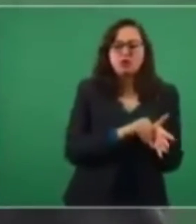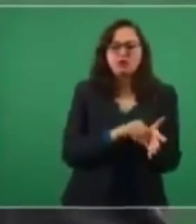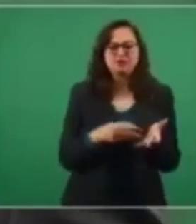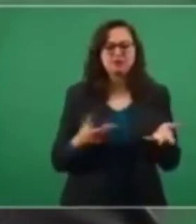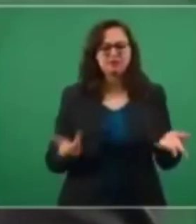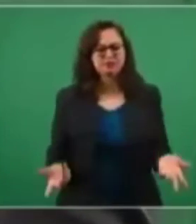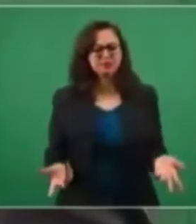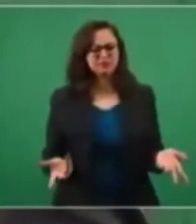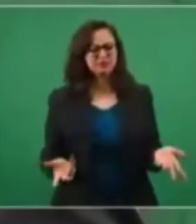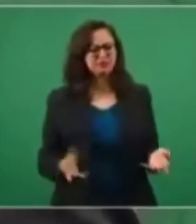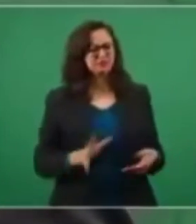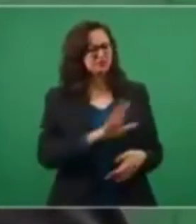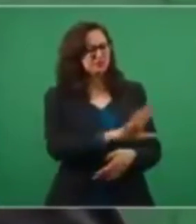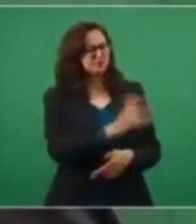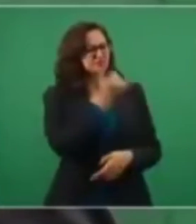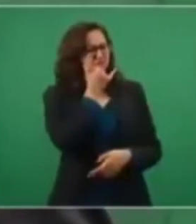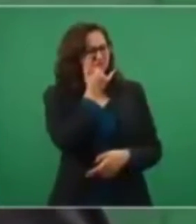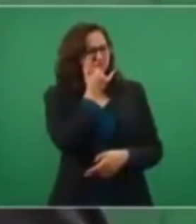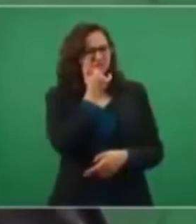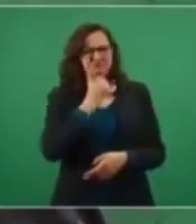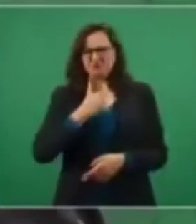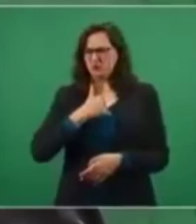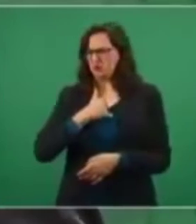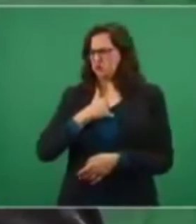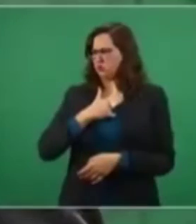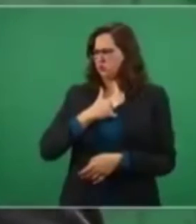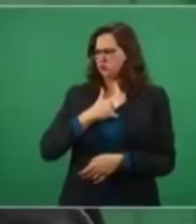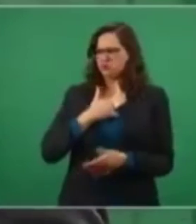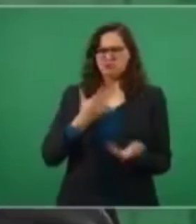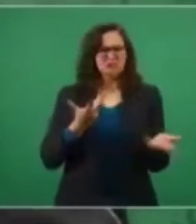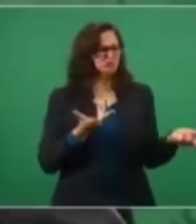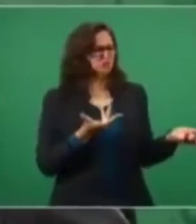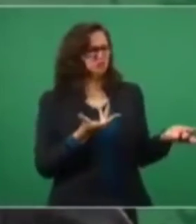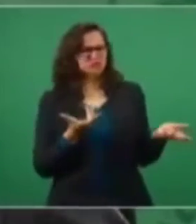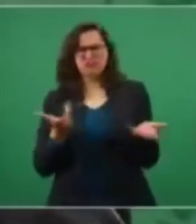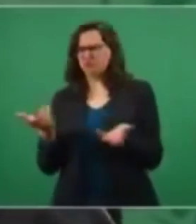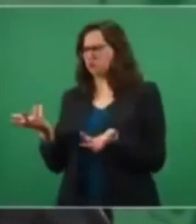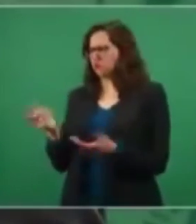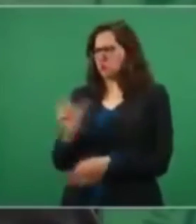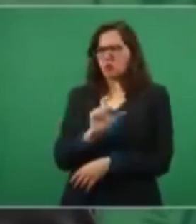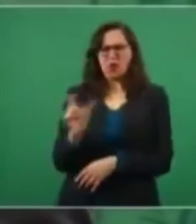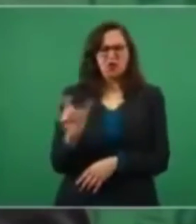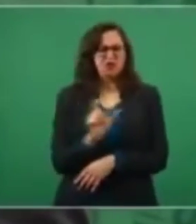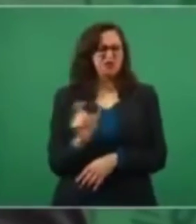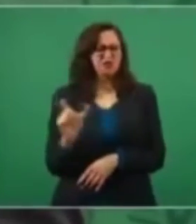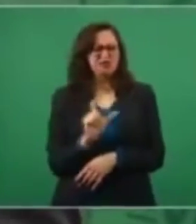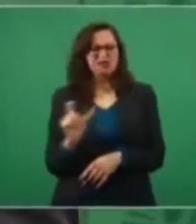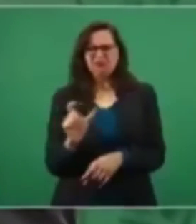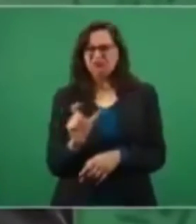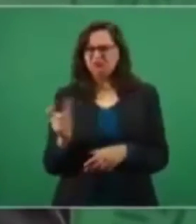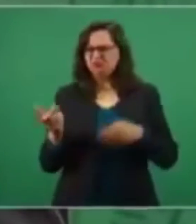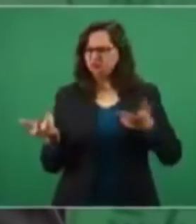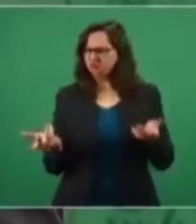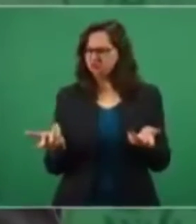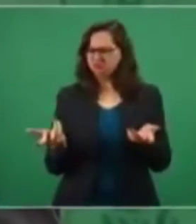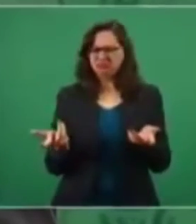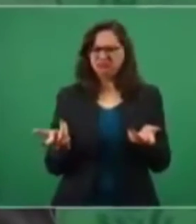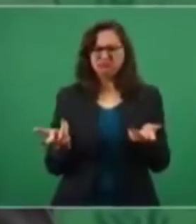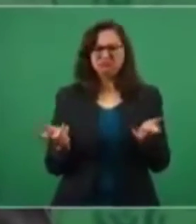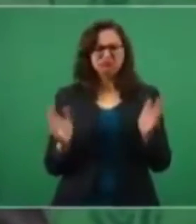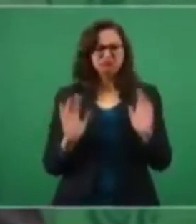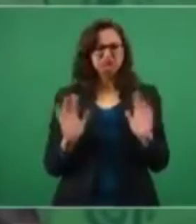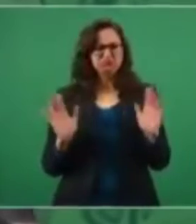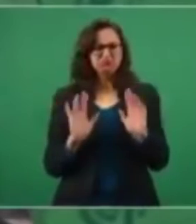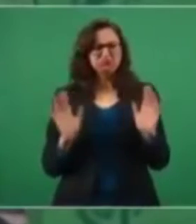¿qué tenemos nosotros que ver con eso? Si nosotros somos respetuosos de